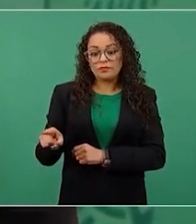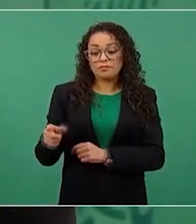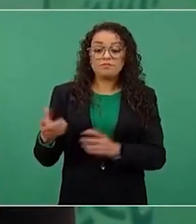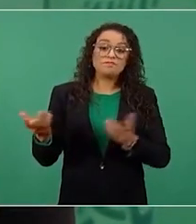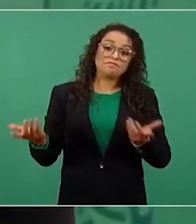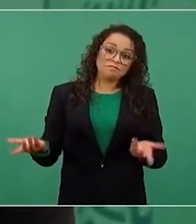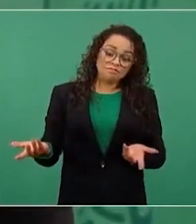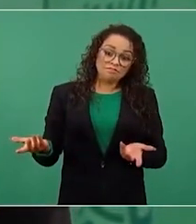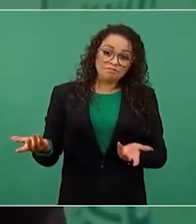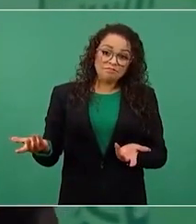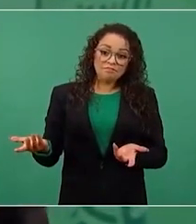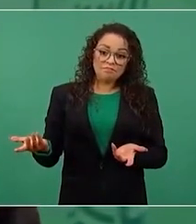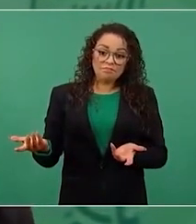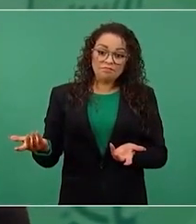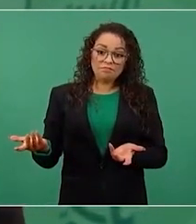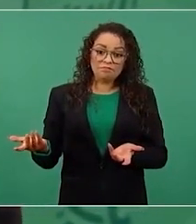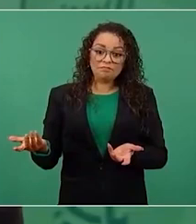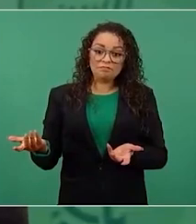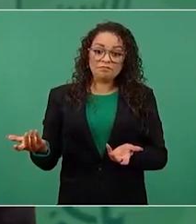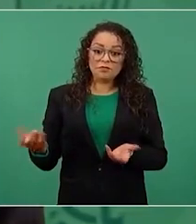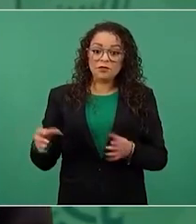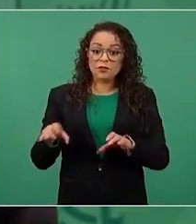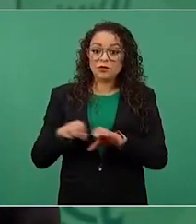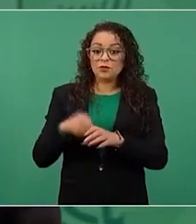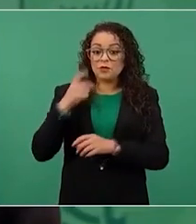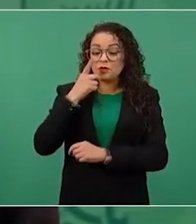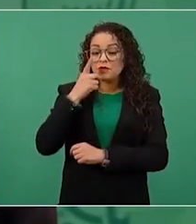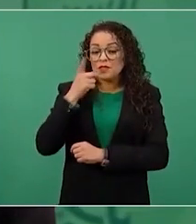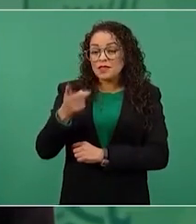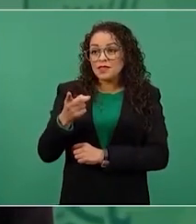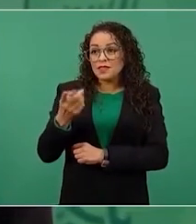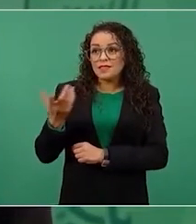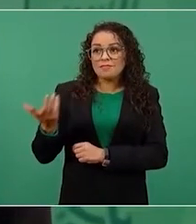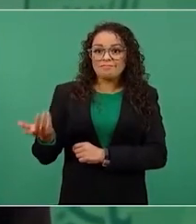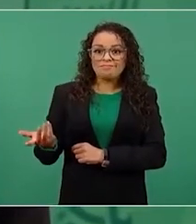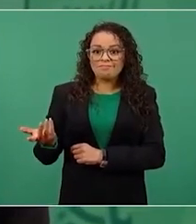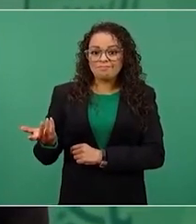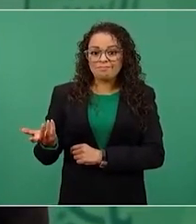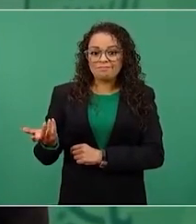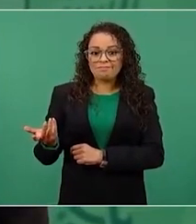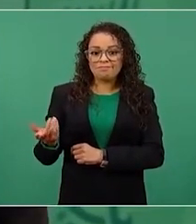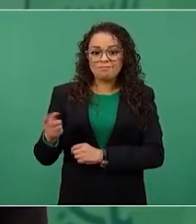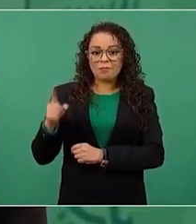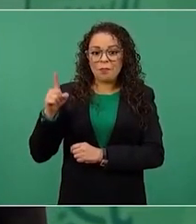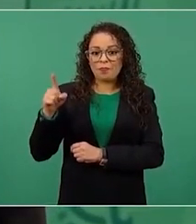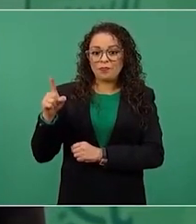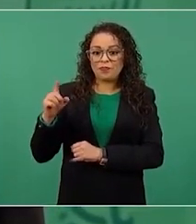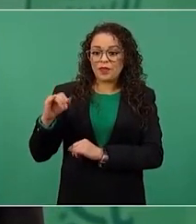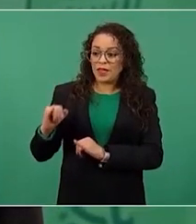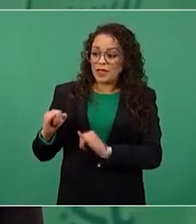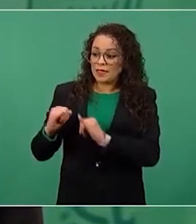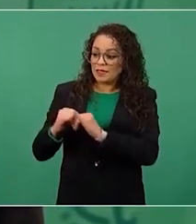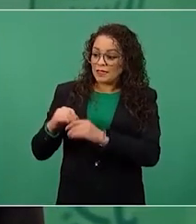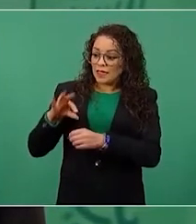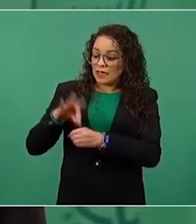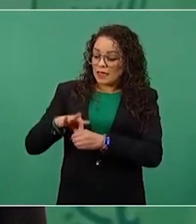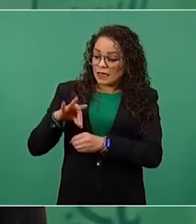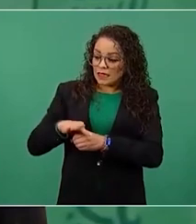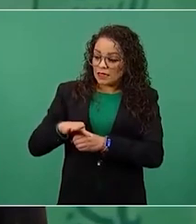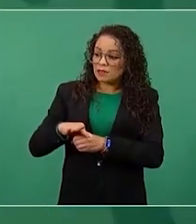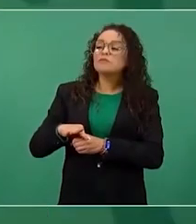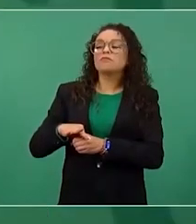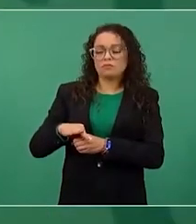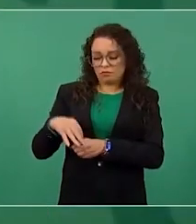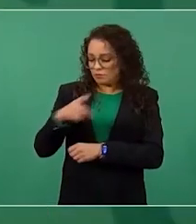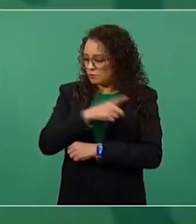exhortado al Instituto Electoral de que continúe con el proceso de